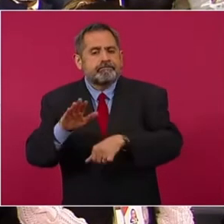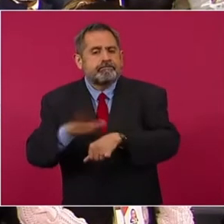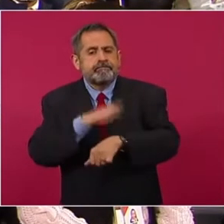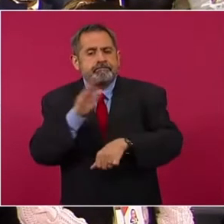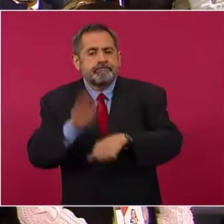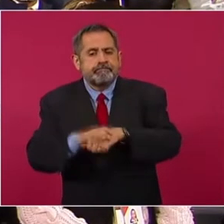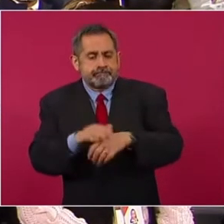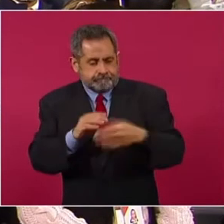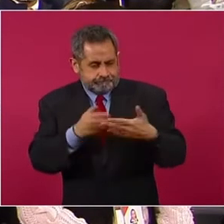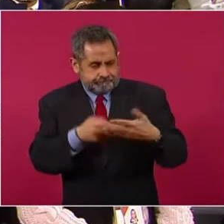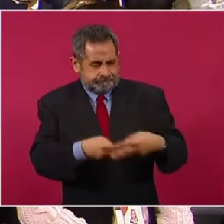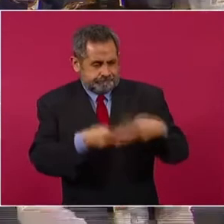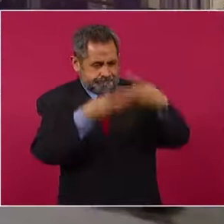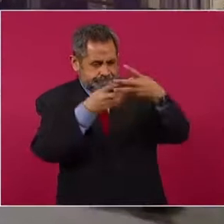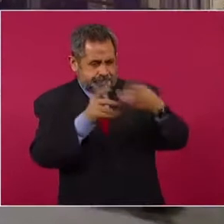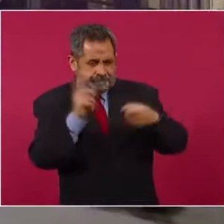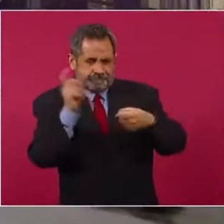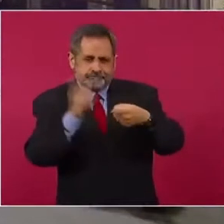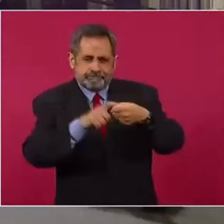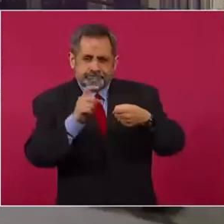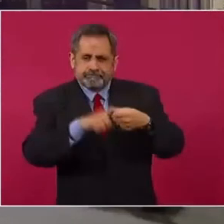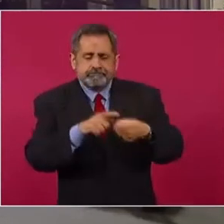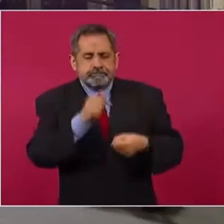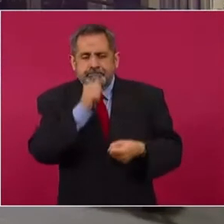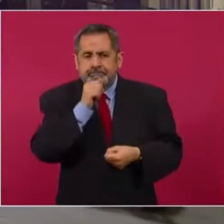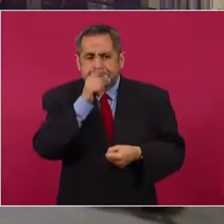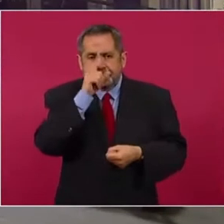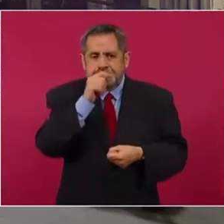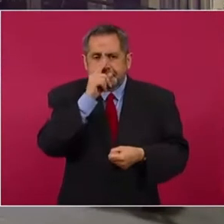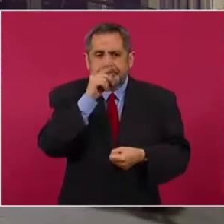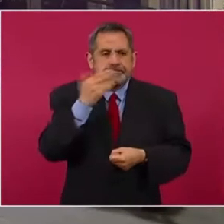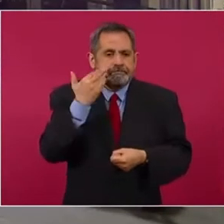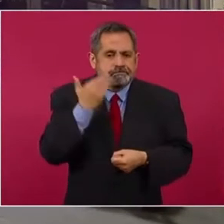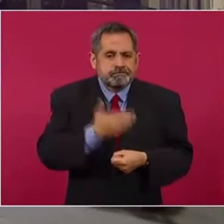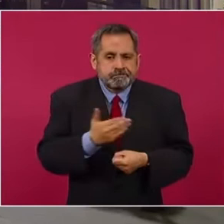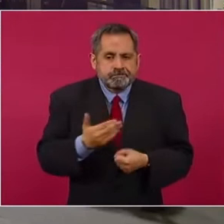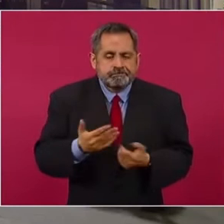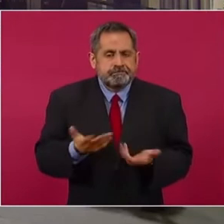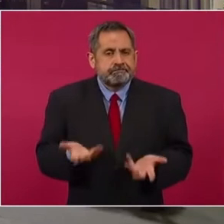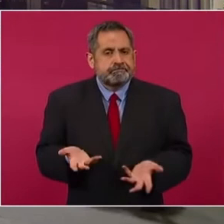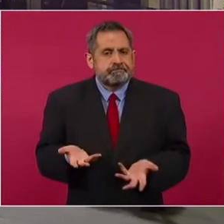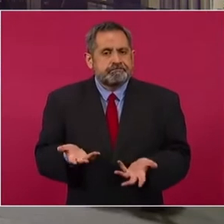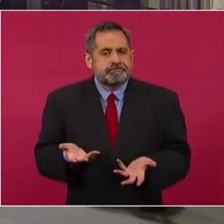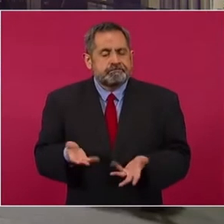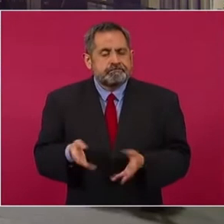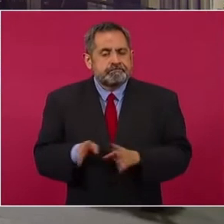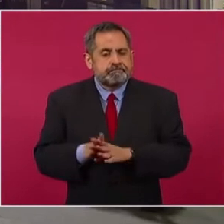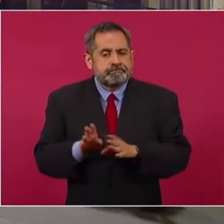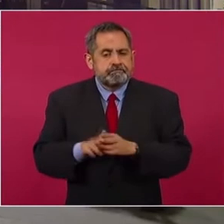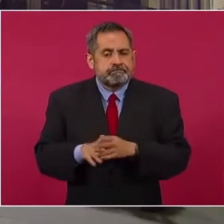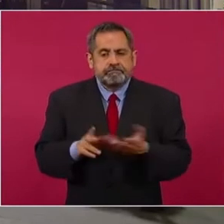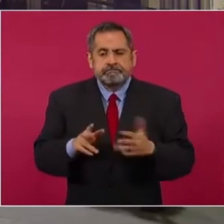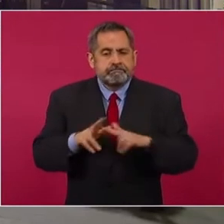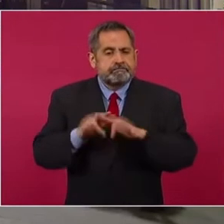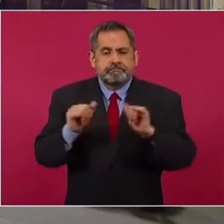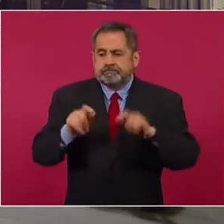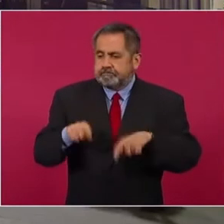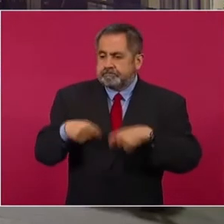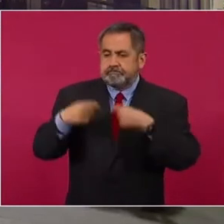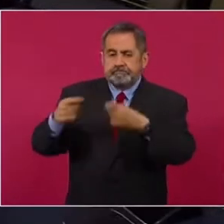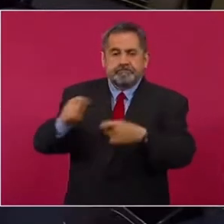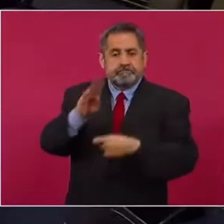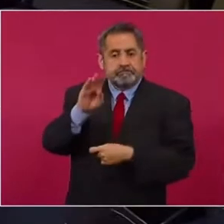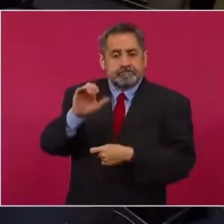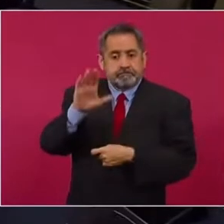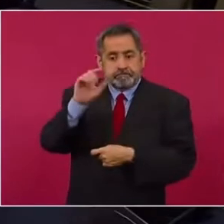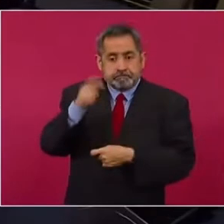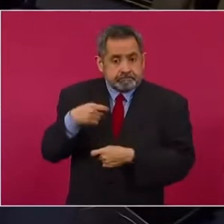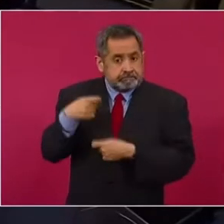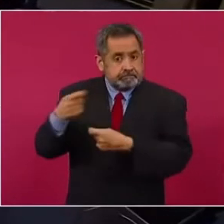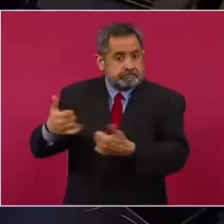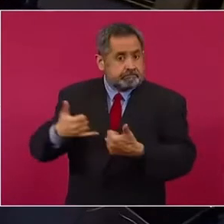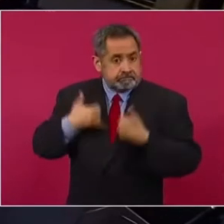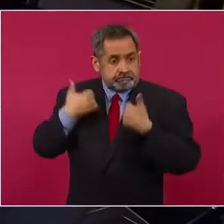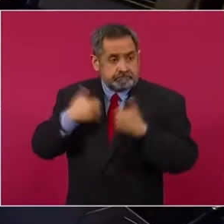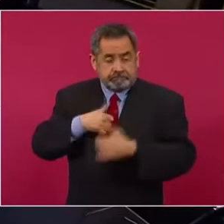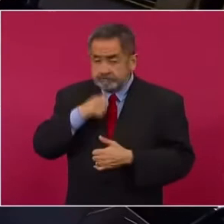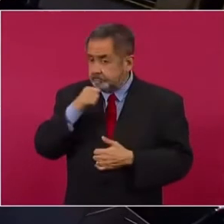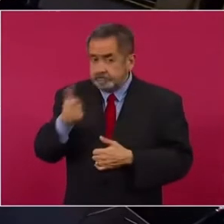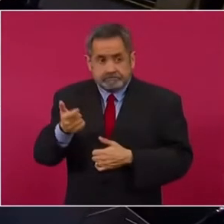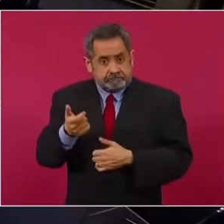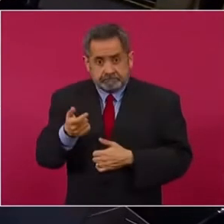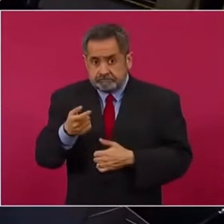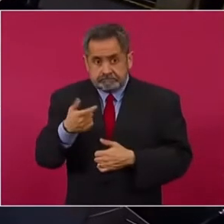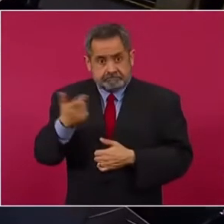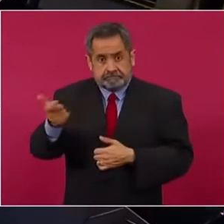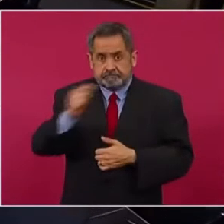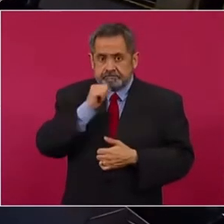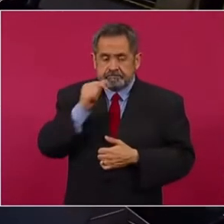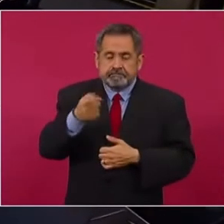plataforma donde se tienen que registrar los estudiantes. Entonces, bueno, ni siquiera les han entregado ahorita las becas a los jóvenes porque